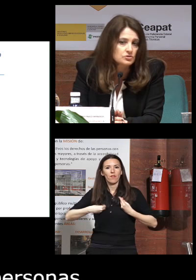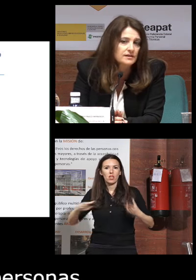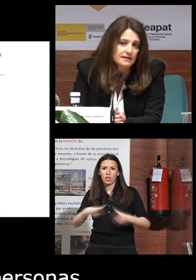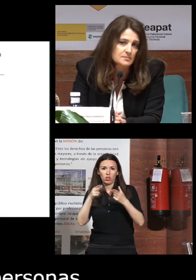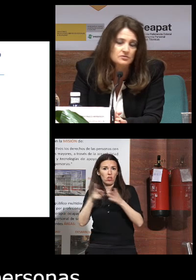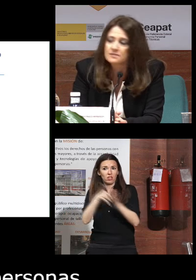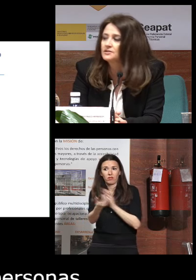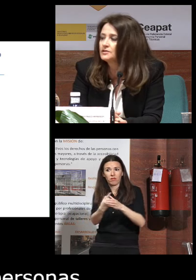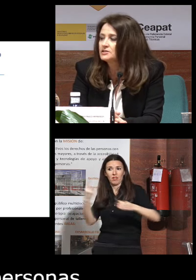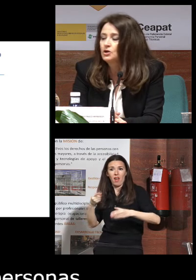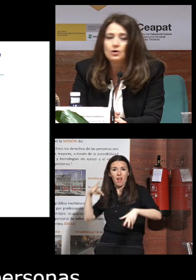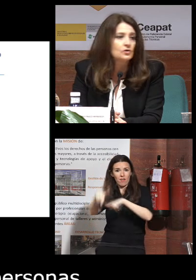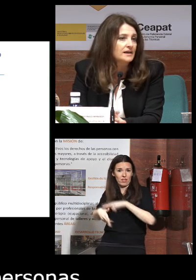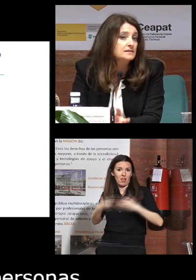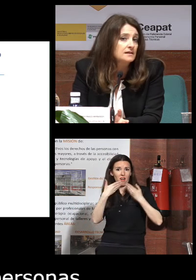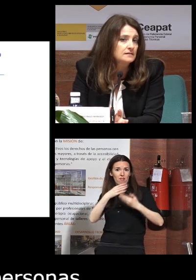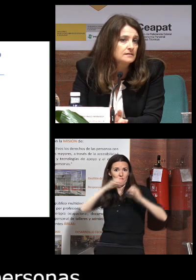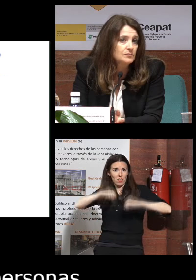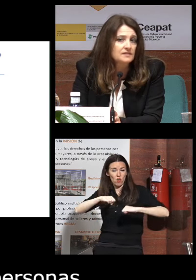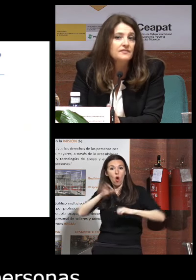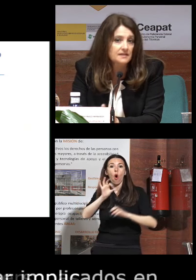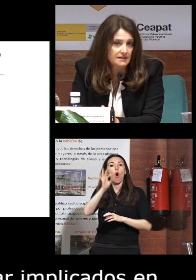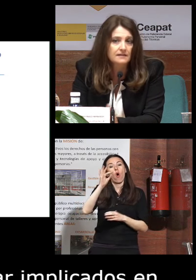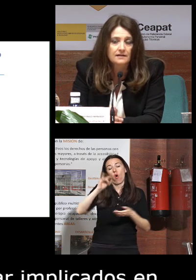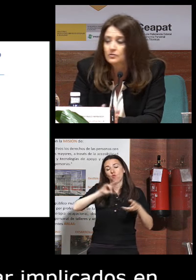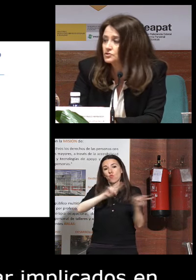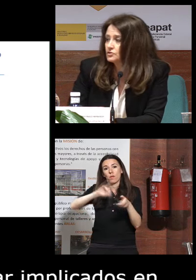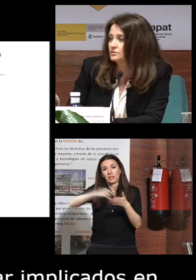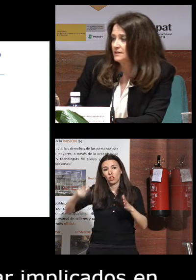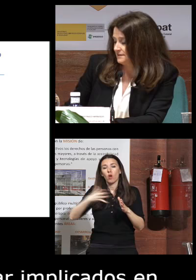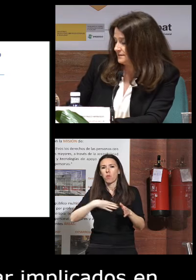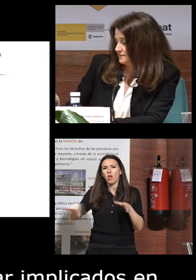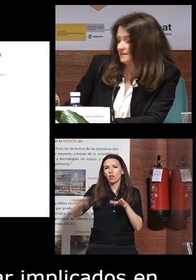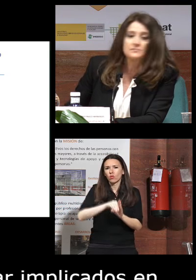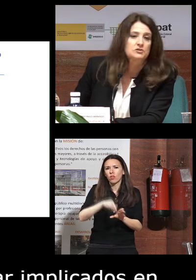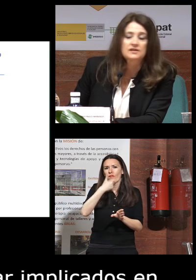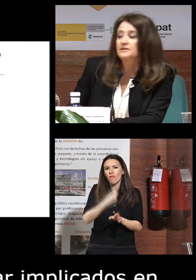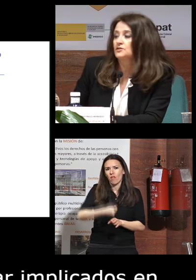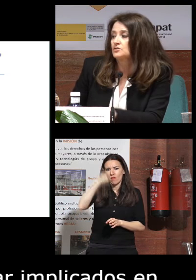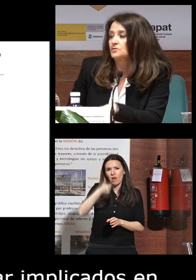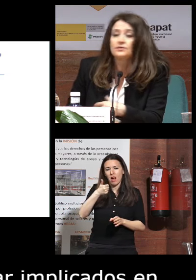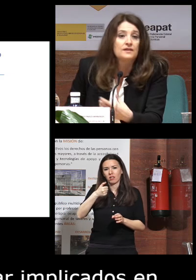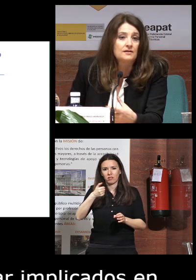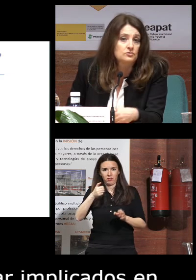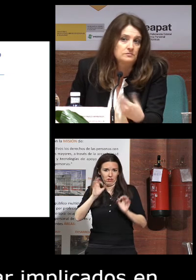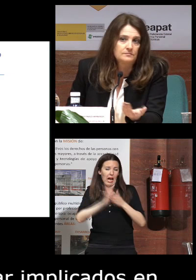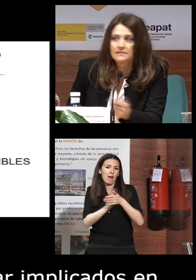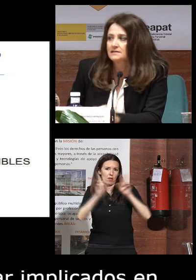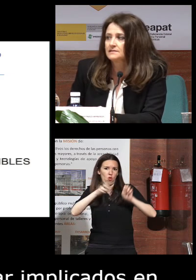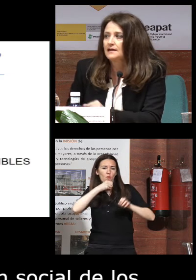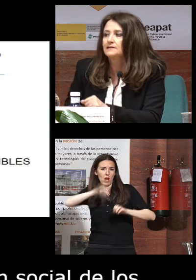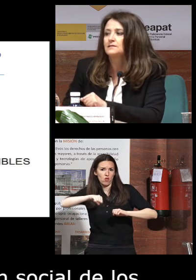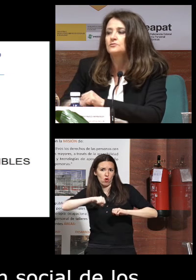la exclusión social de las personas mayores o que las TIC pueden facilitar la inclusión de las personas mayores como ciudadanos